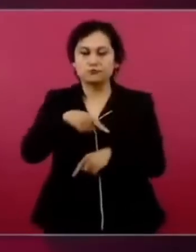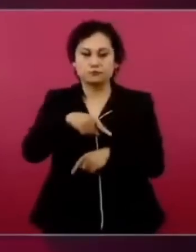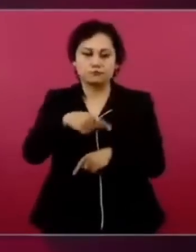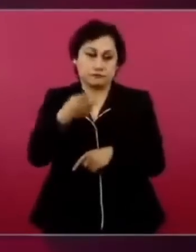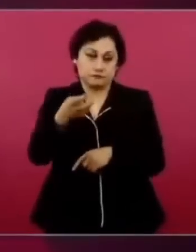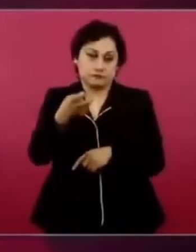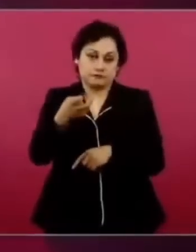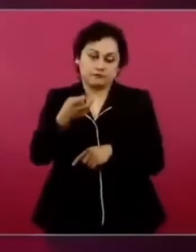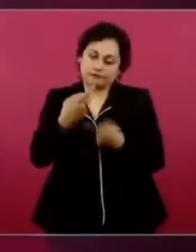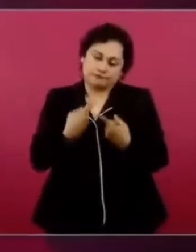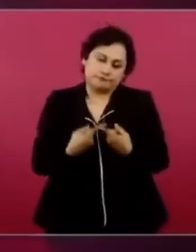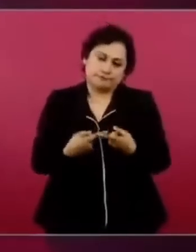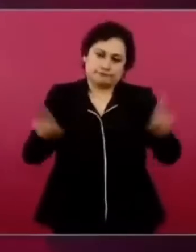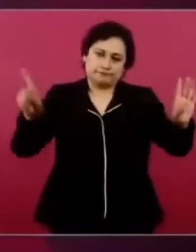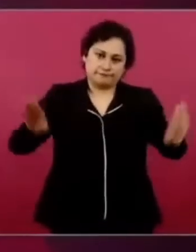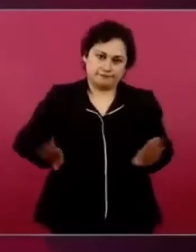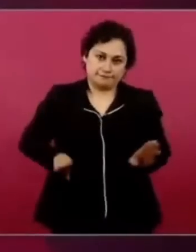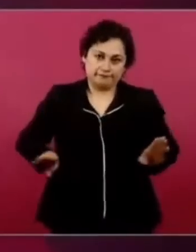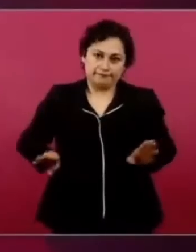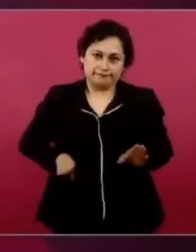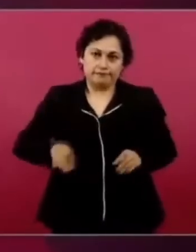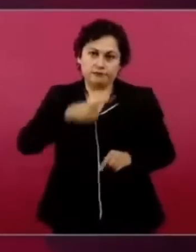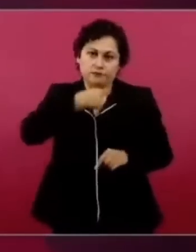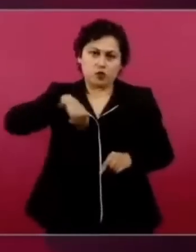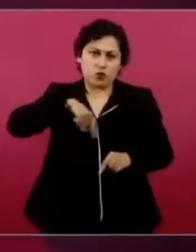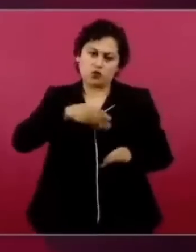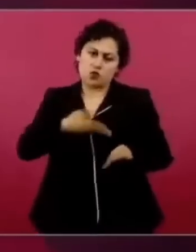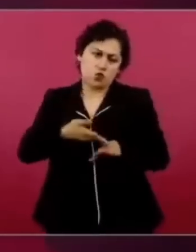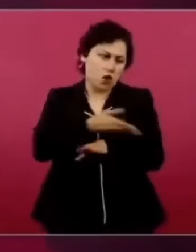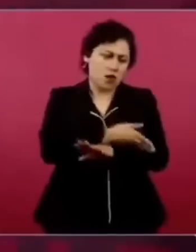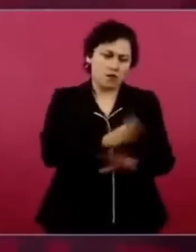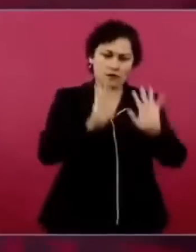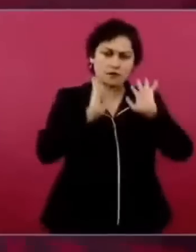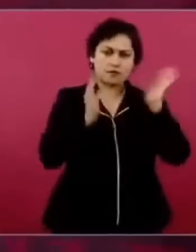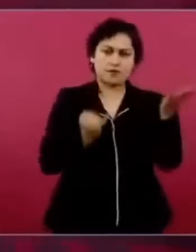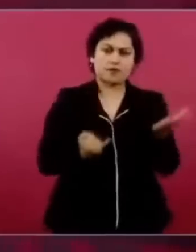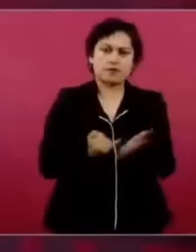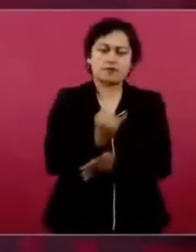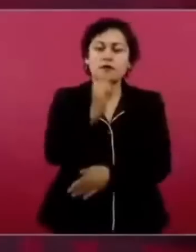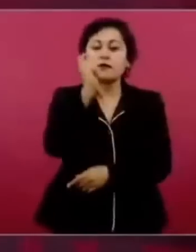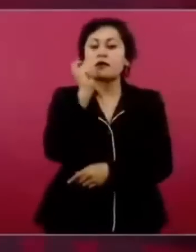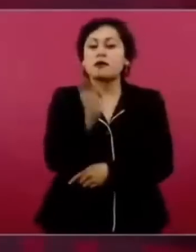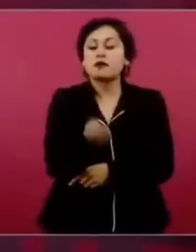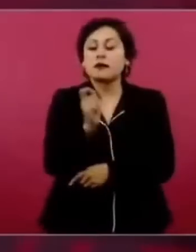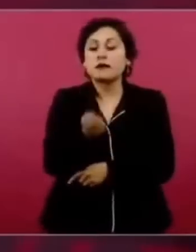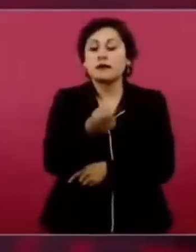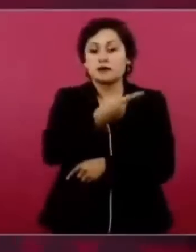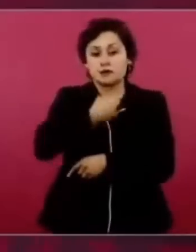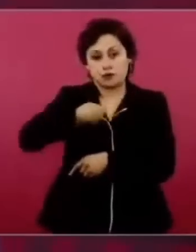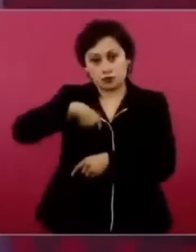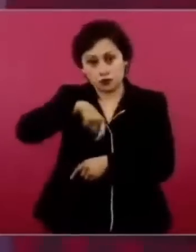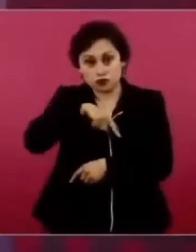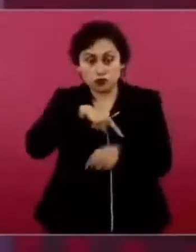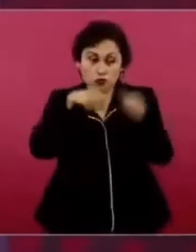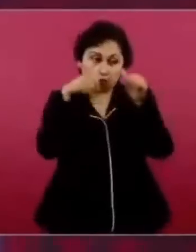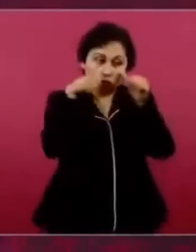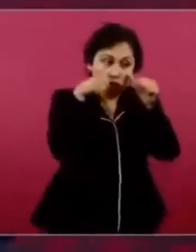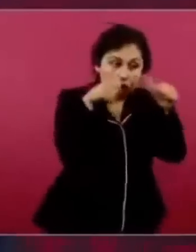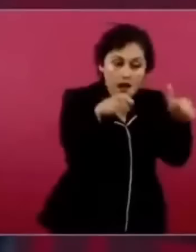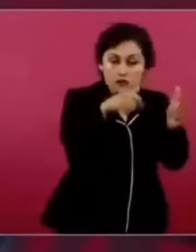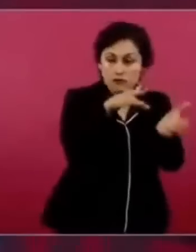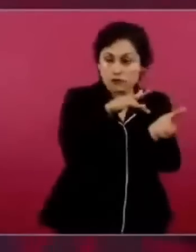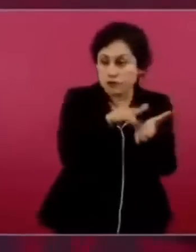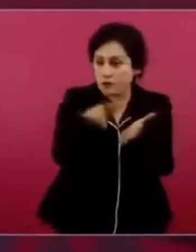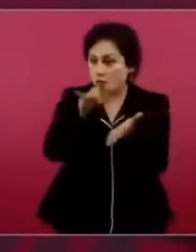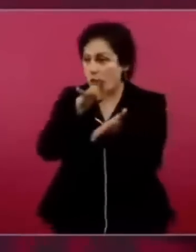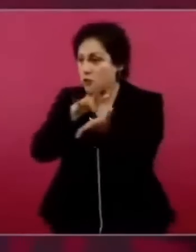Nosotros decidimos eso. Vamos a empezar a apoyar de abajo hacia arriba